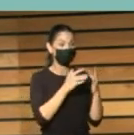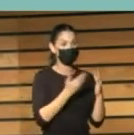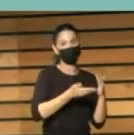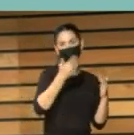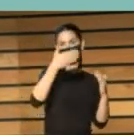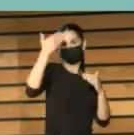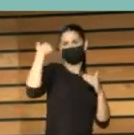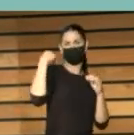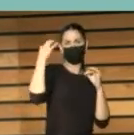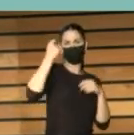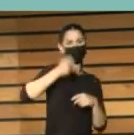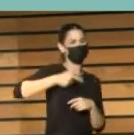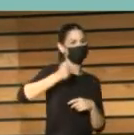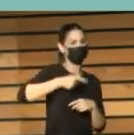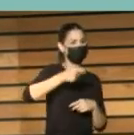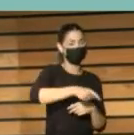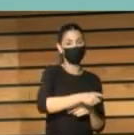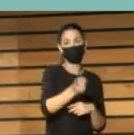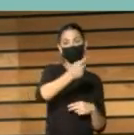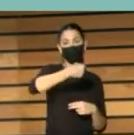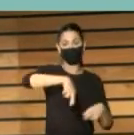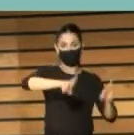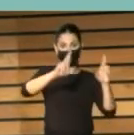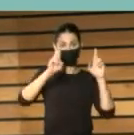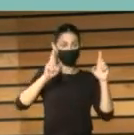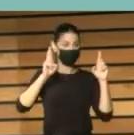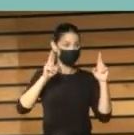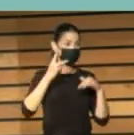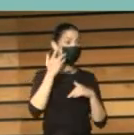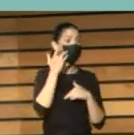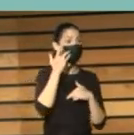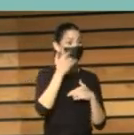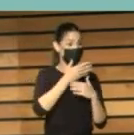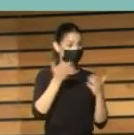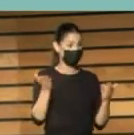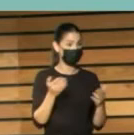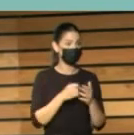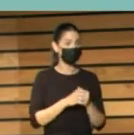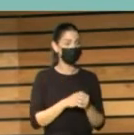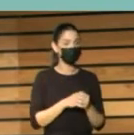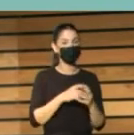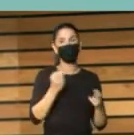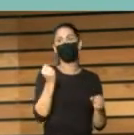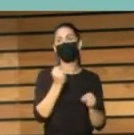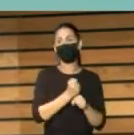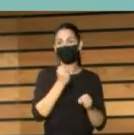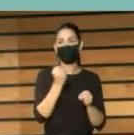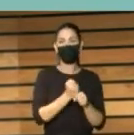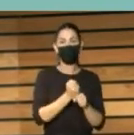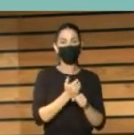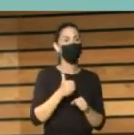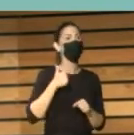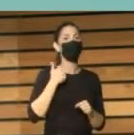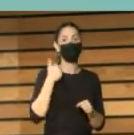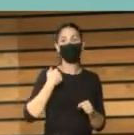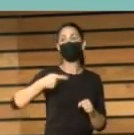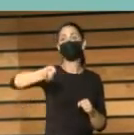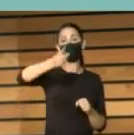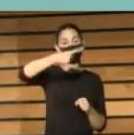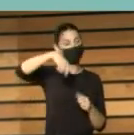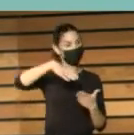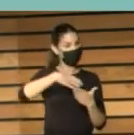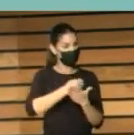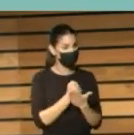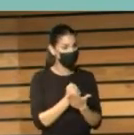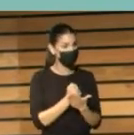futuro. Les deseamos que estos días resulte un trabajo muy provechoso para todos ustedes,